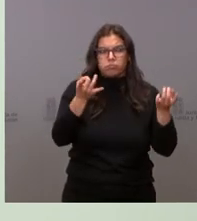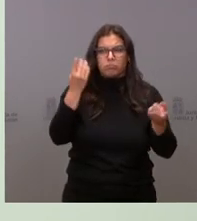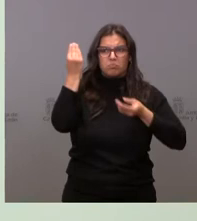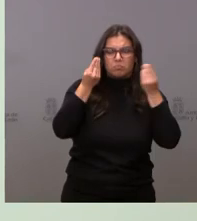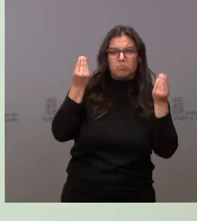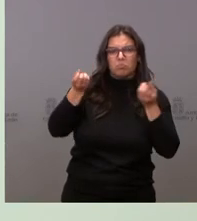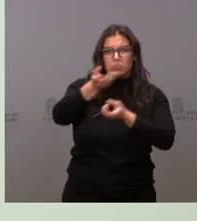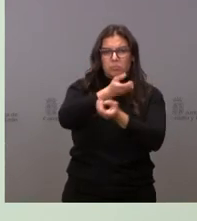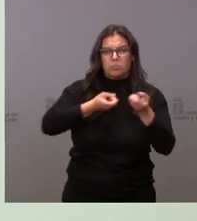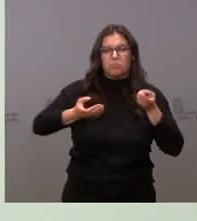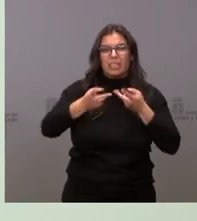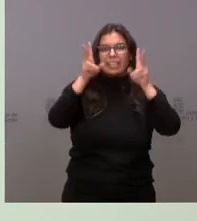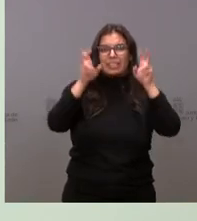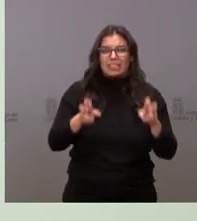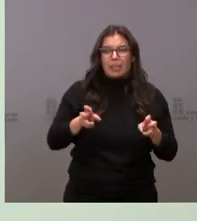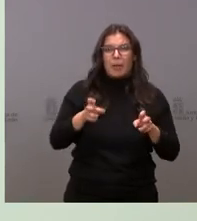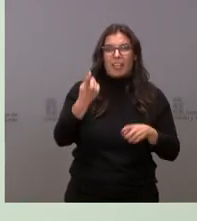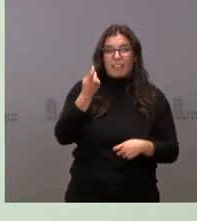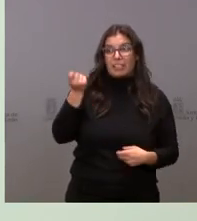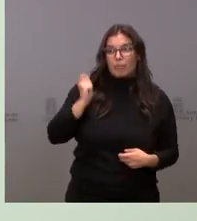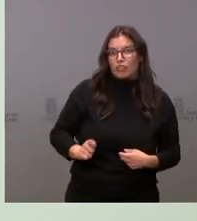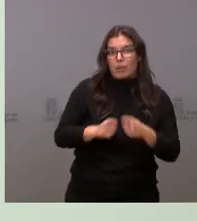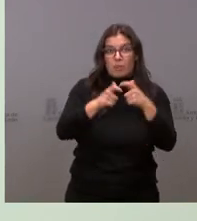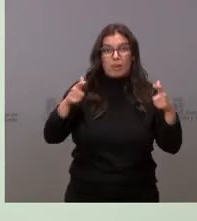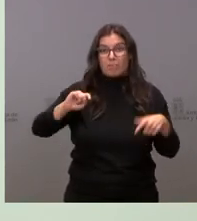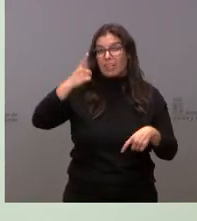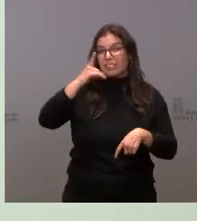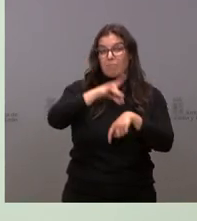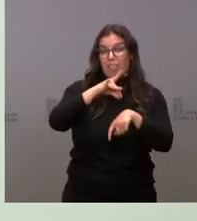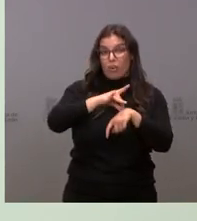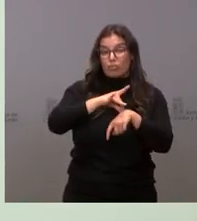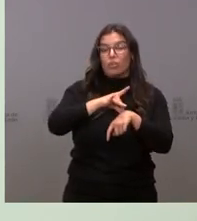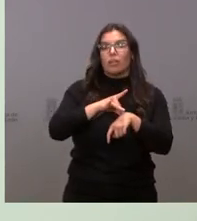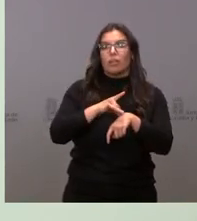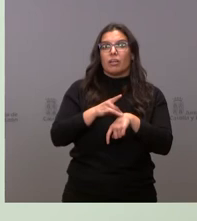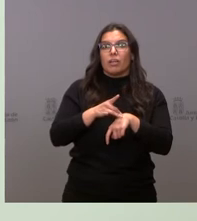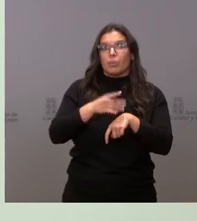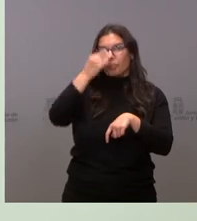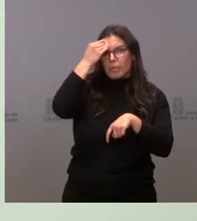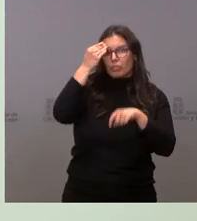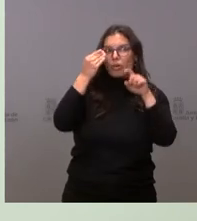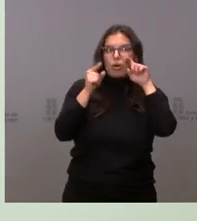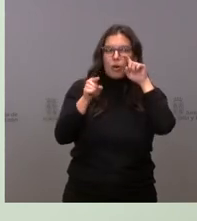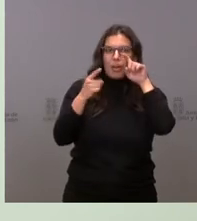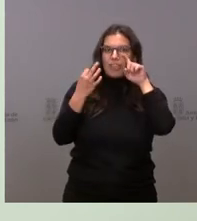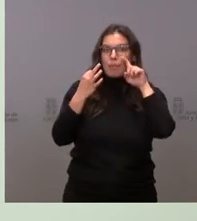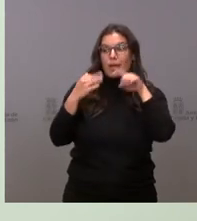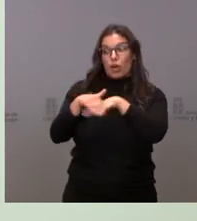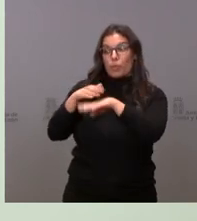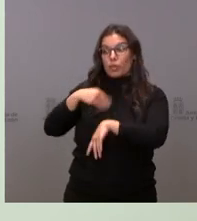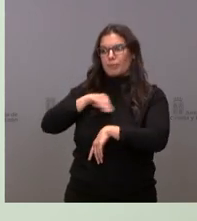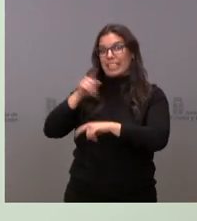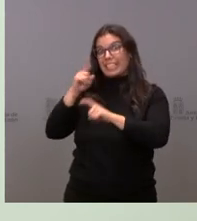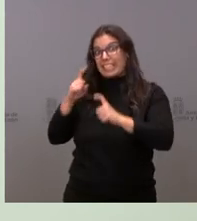profesionales fundamentalmente de la medicina creo que tiene que hacer un esfuerzo el gobierno de España